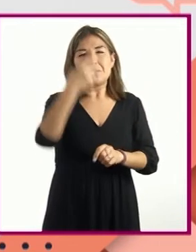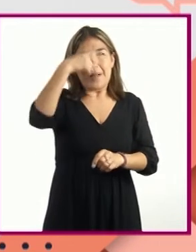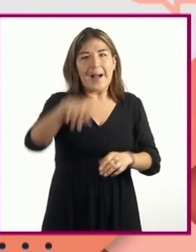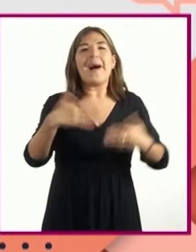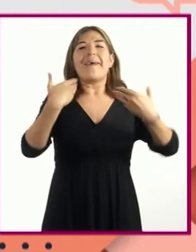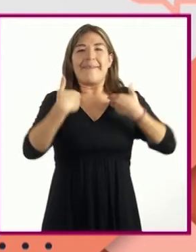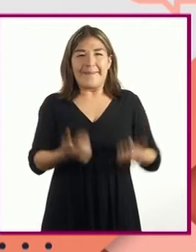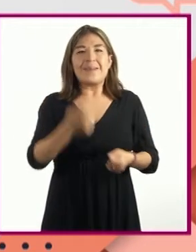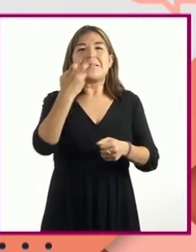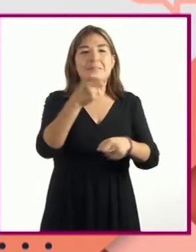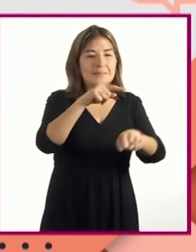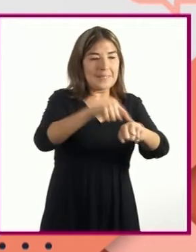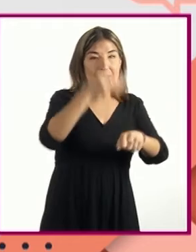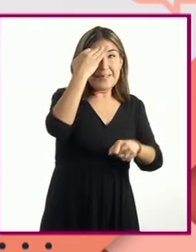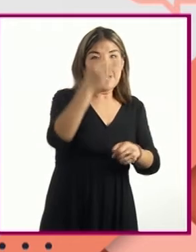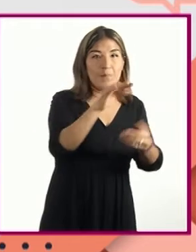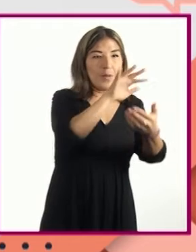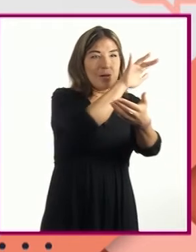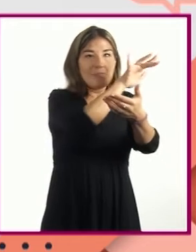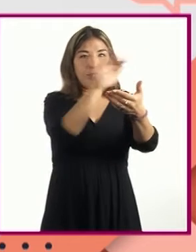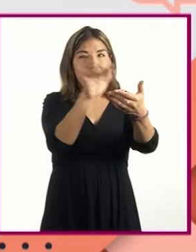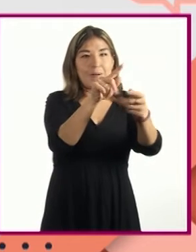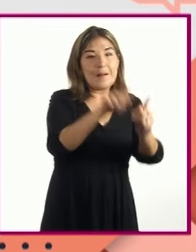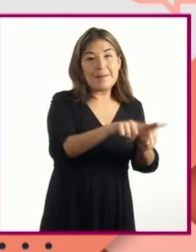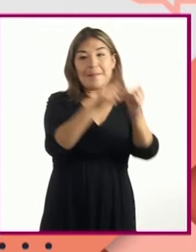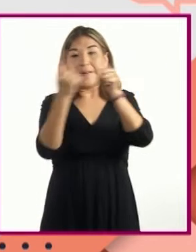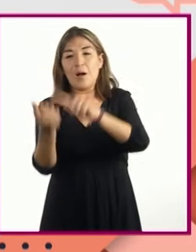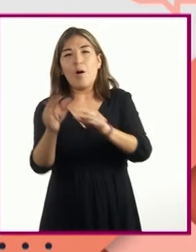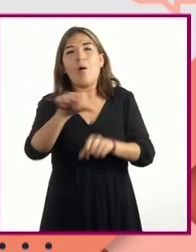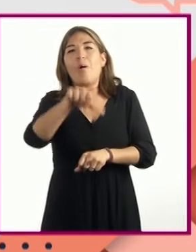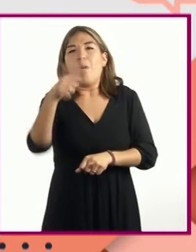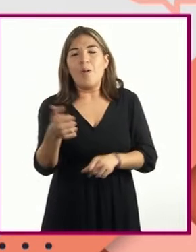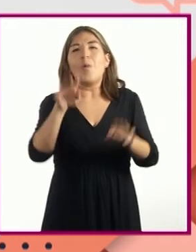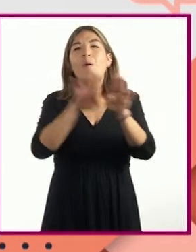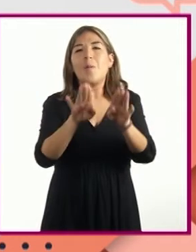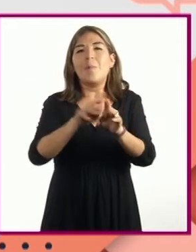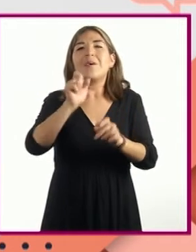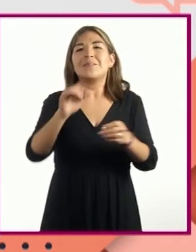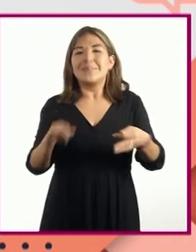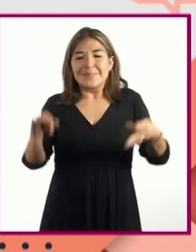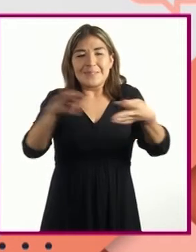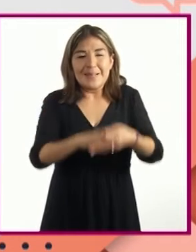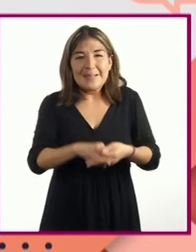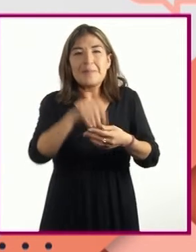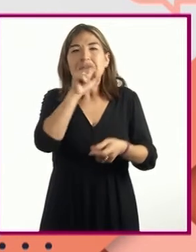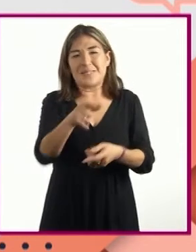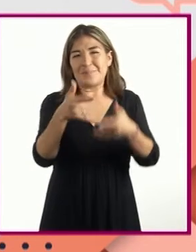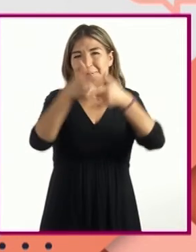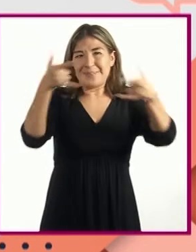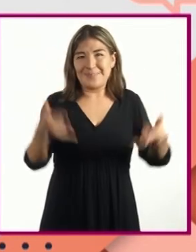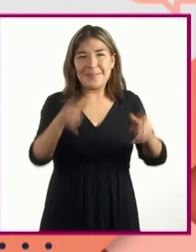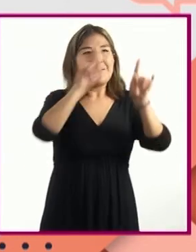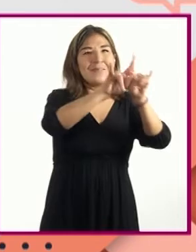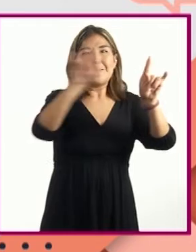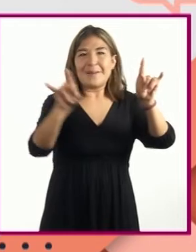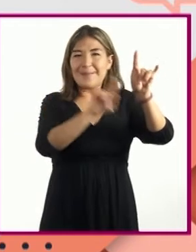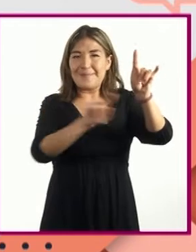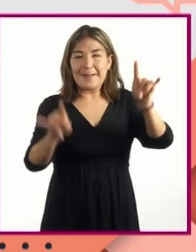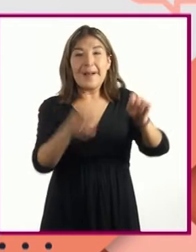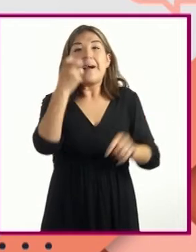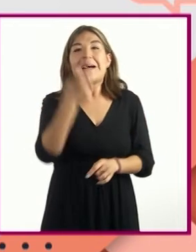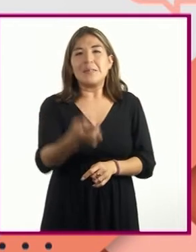determinación del tiempo de lectura pues representa las secciones de la historia que se narra a partir de las viñetas las cuales